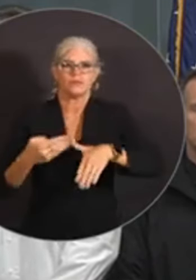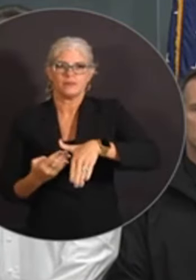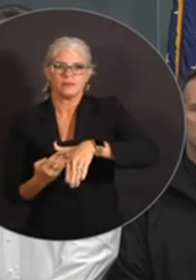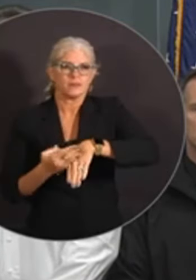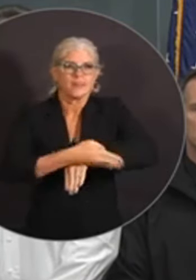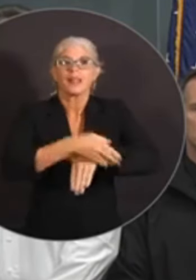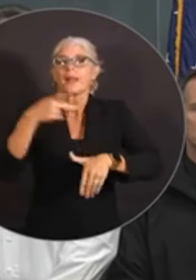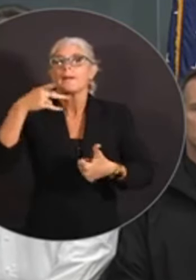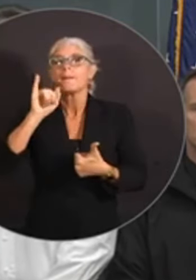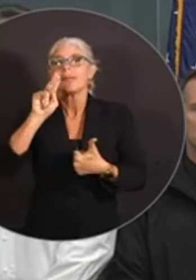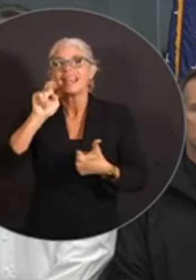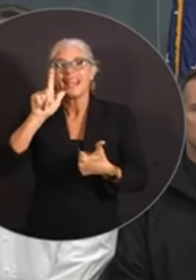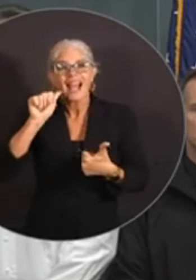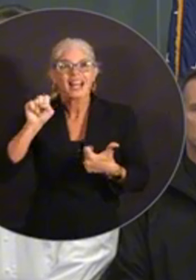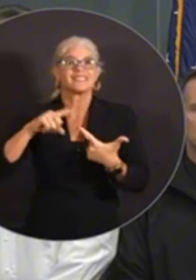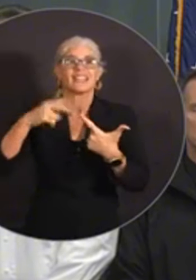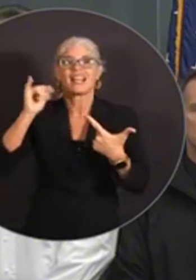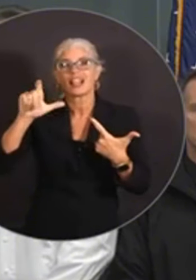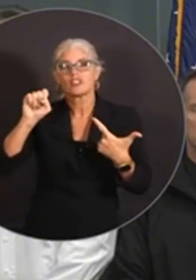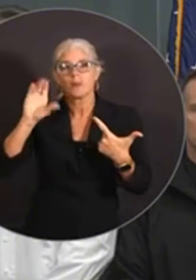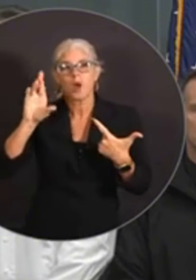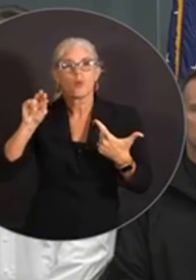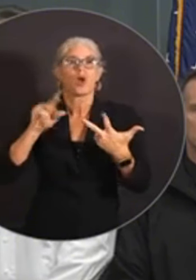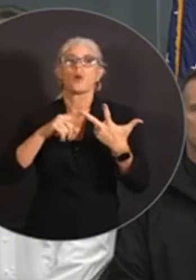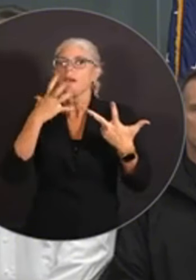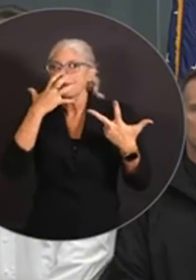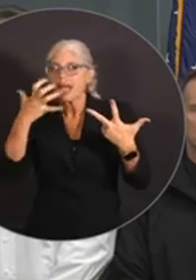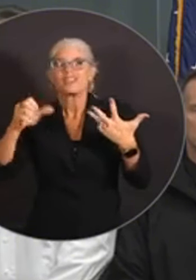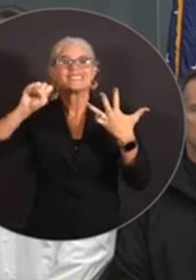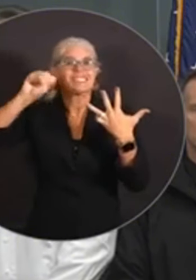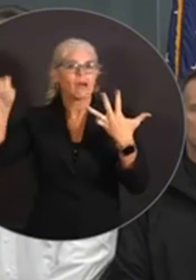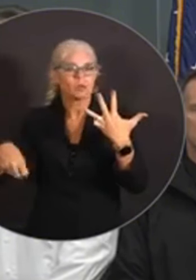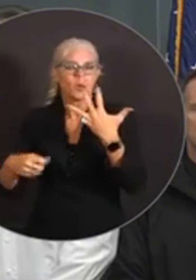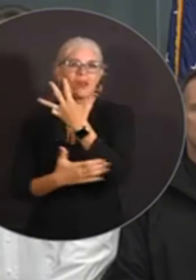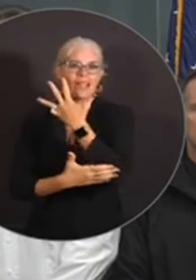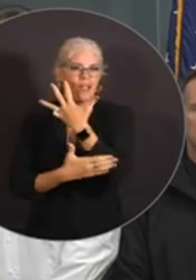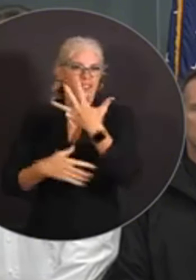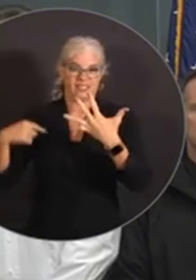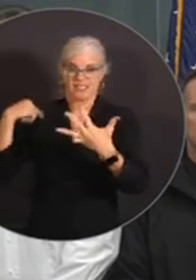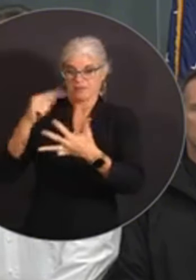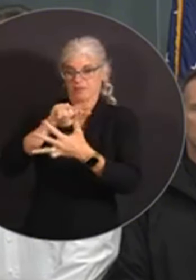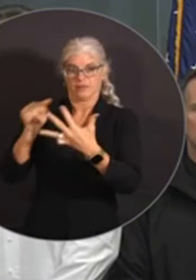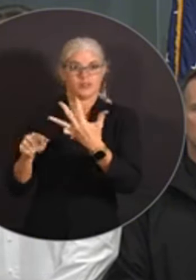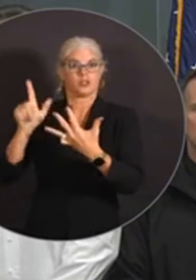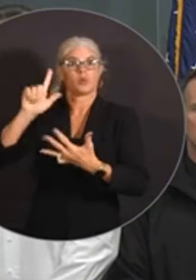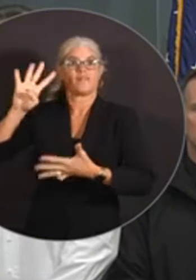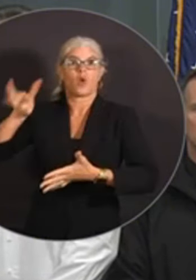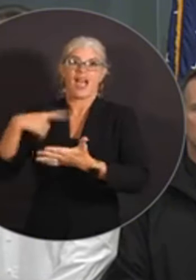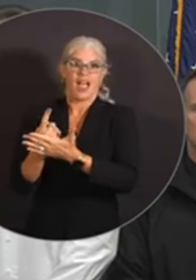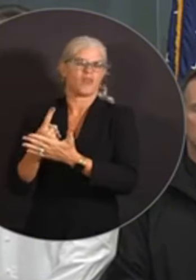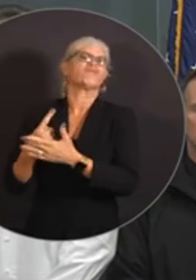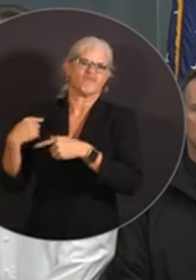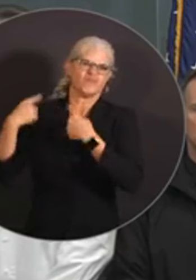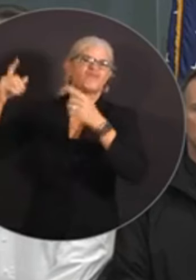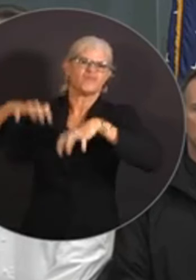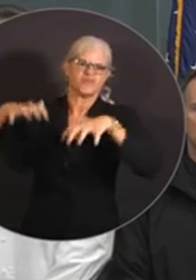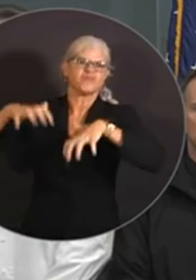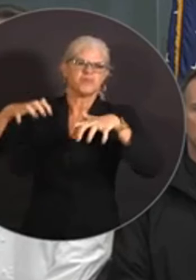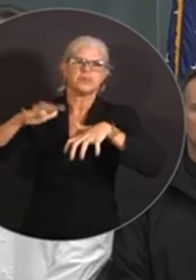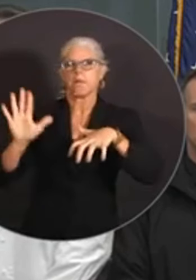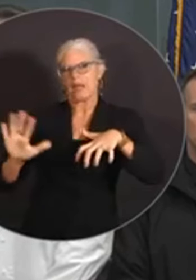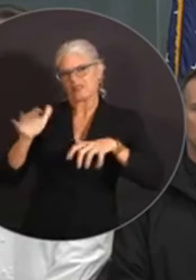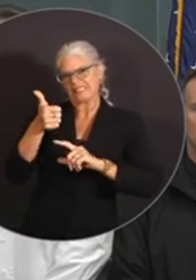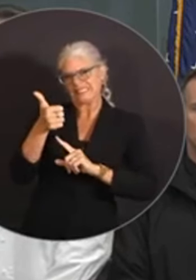especial en Pinelas, Hillsborough, Manatee y Sarasota. En esos condados, en las últimas 24 horas, las fuertes